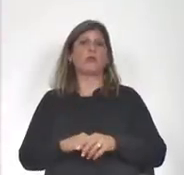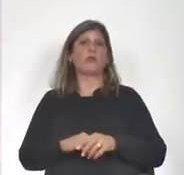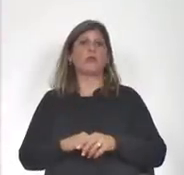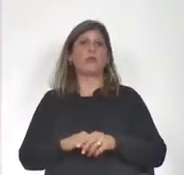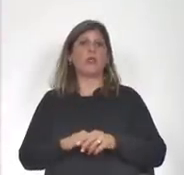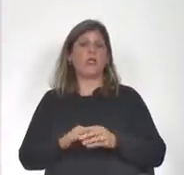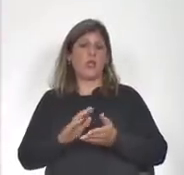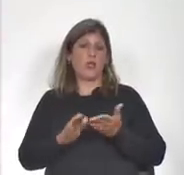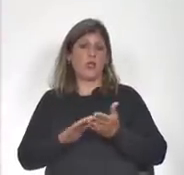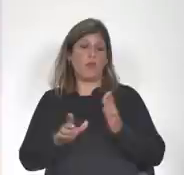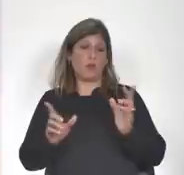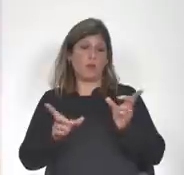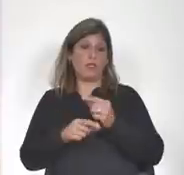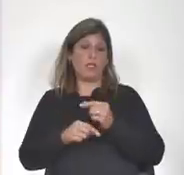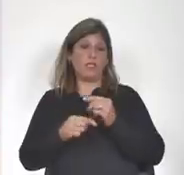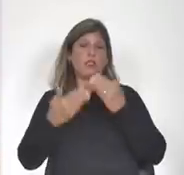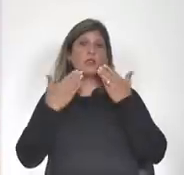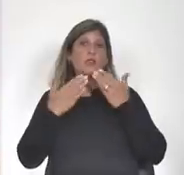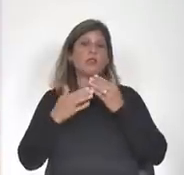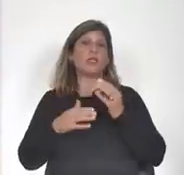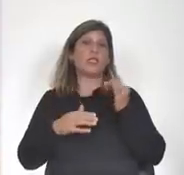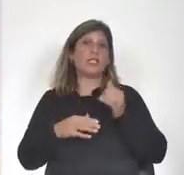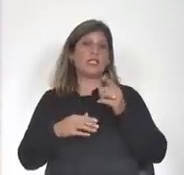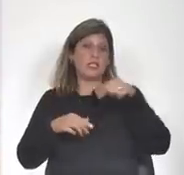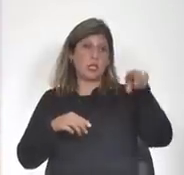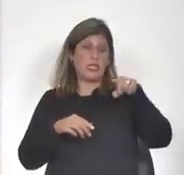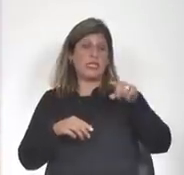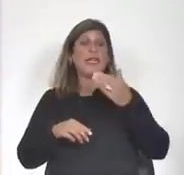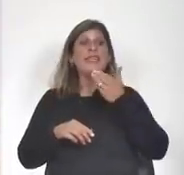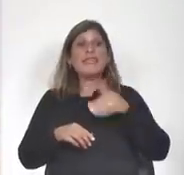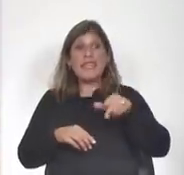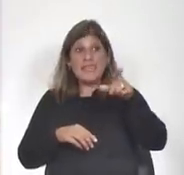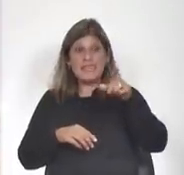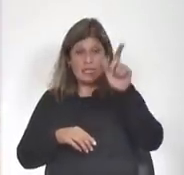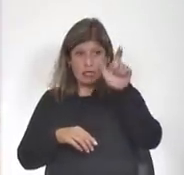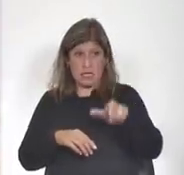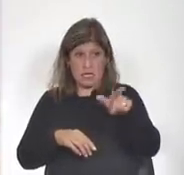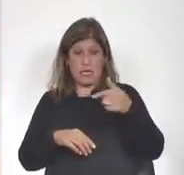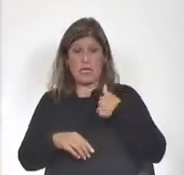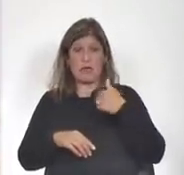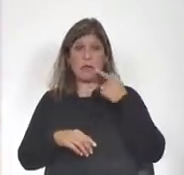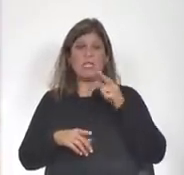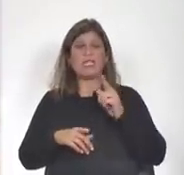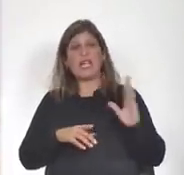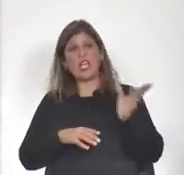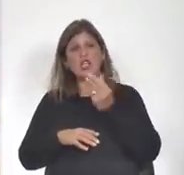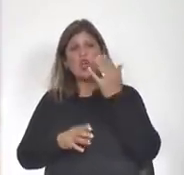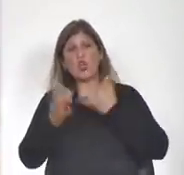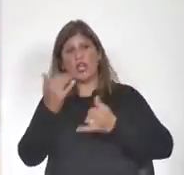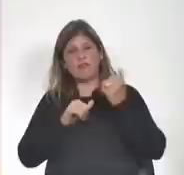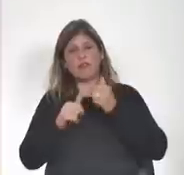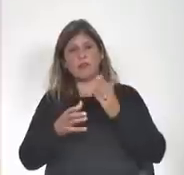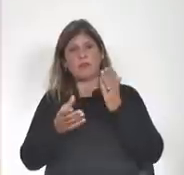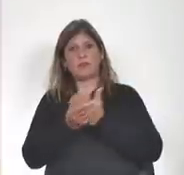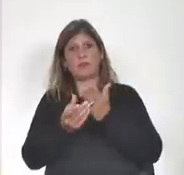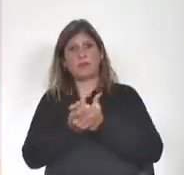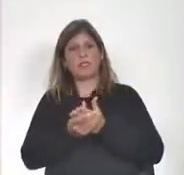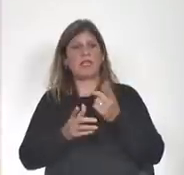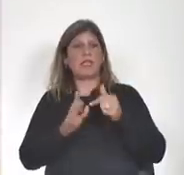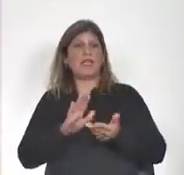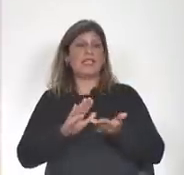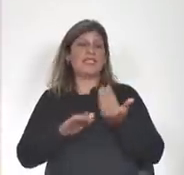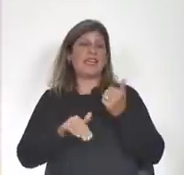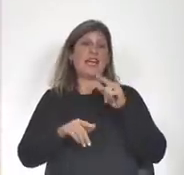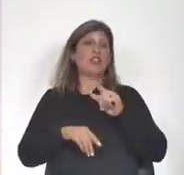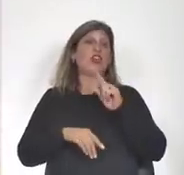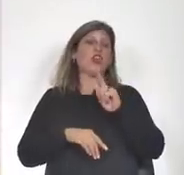y voy terminando con las preguntas si entiende la ministra que toda la información contenida en el expediente exceptuando el acta de comap del 27 de